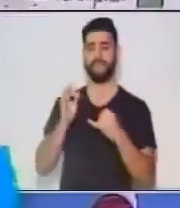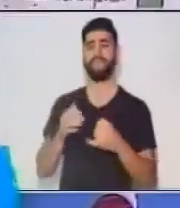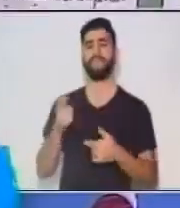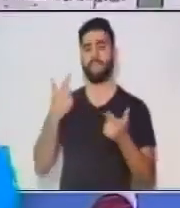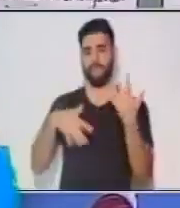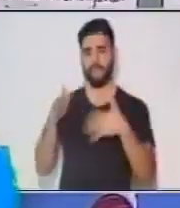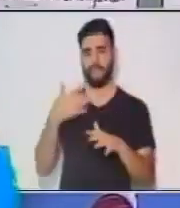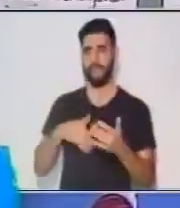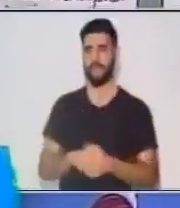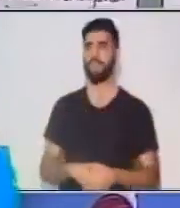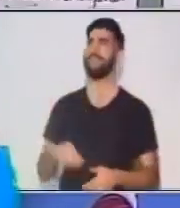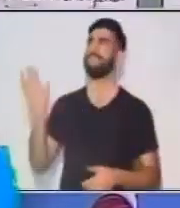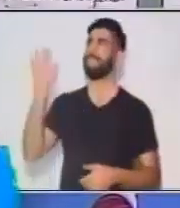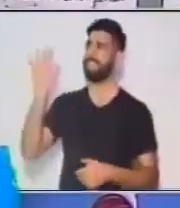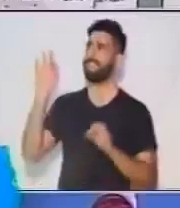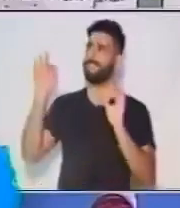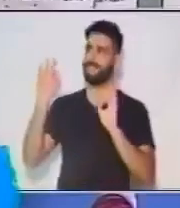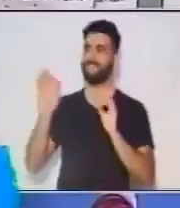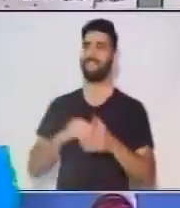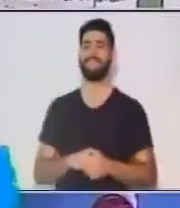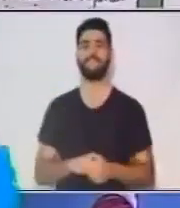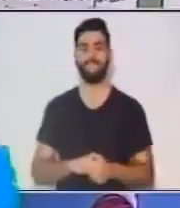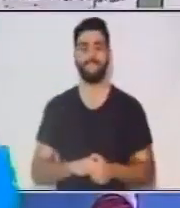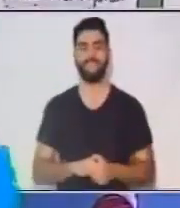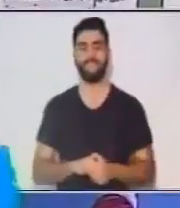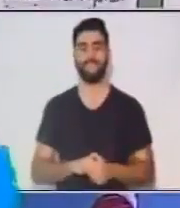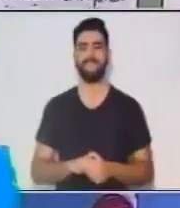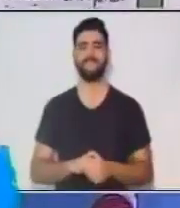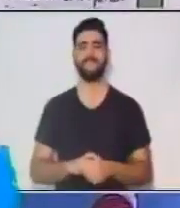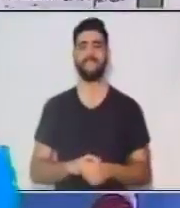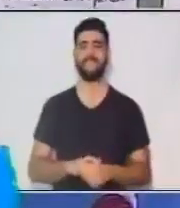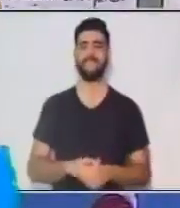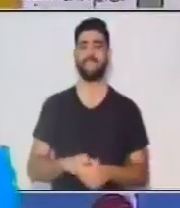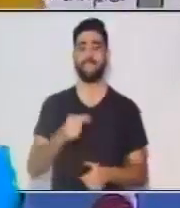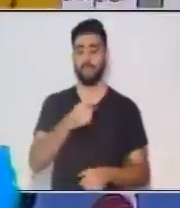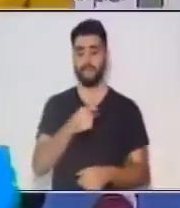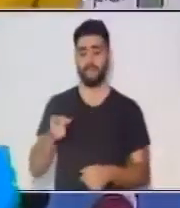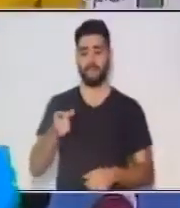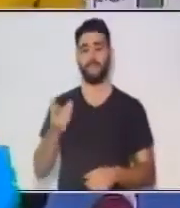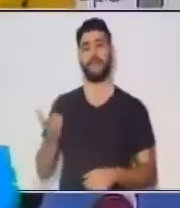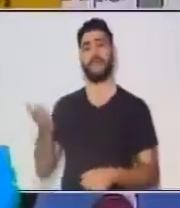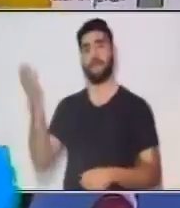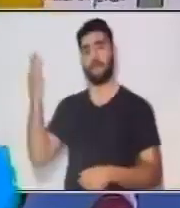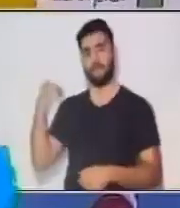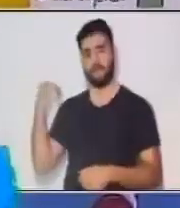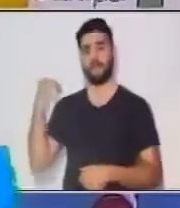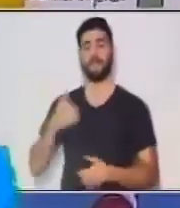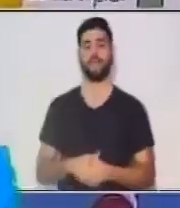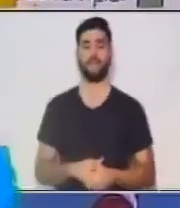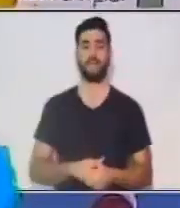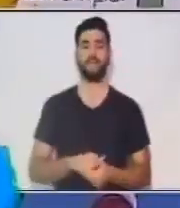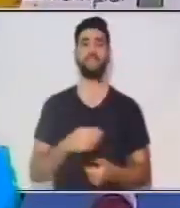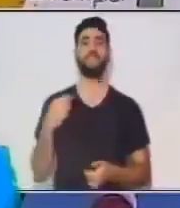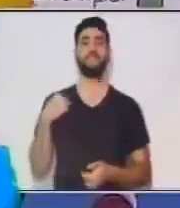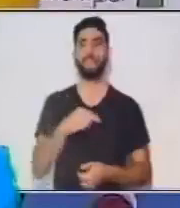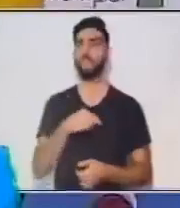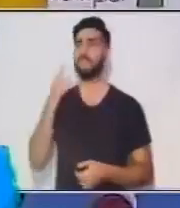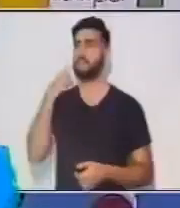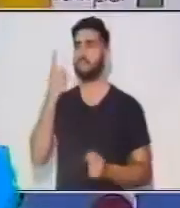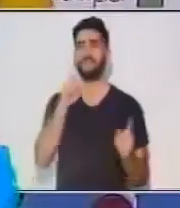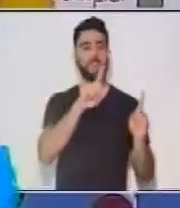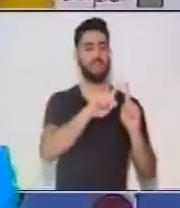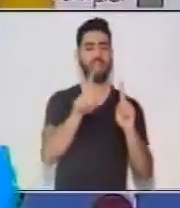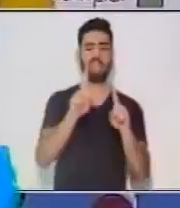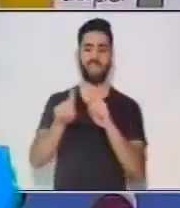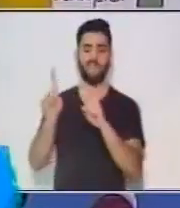Lengua de Señas, gracias por acompañarnos hoy. La semana pasada vimos los diferentes tipos